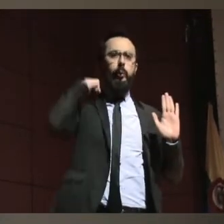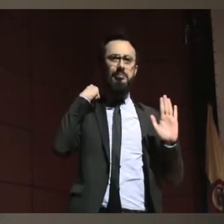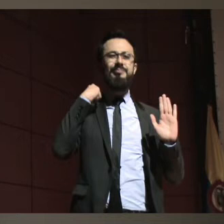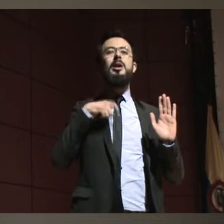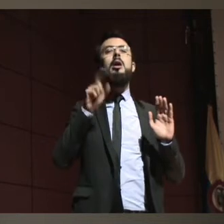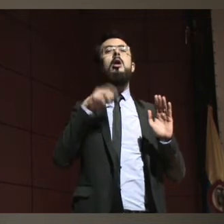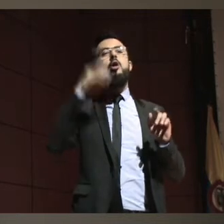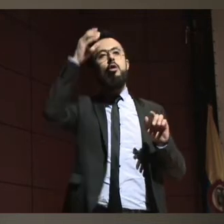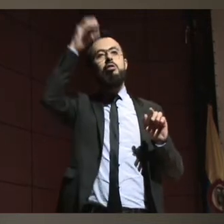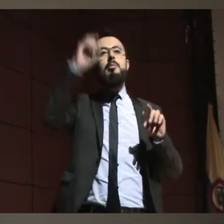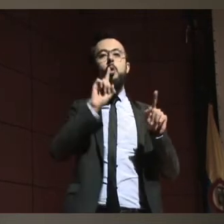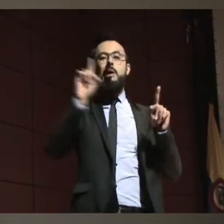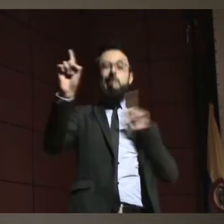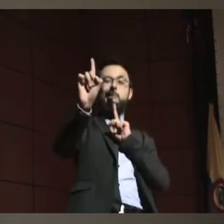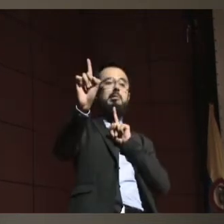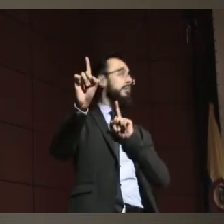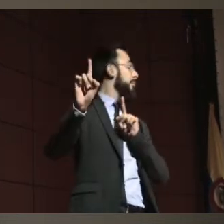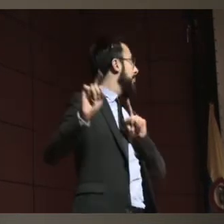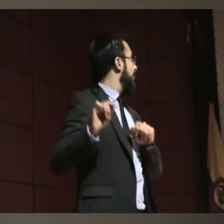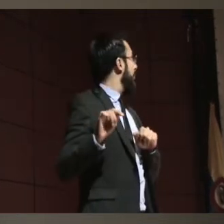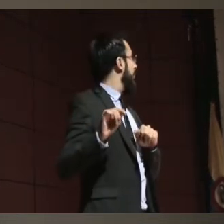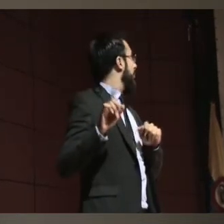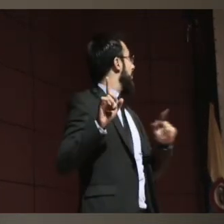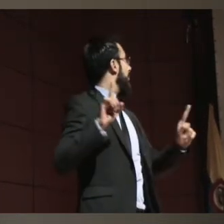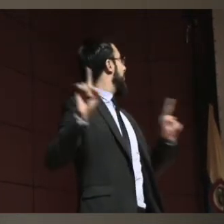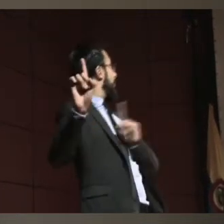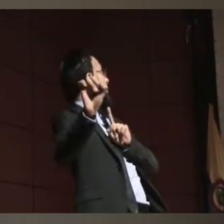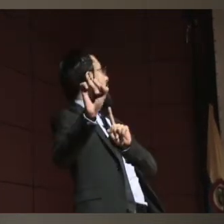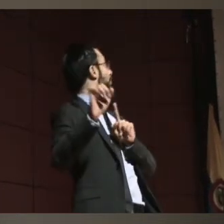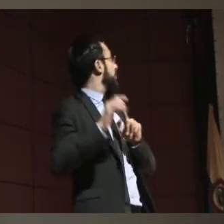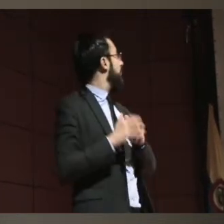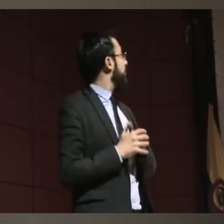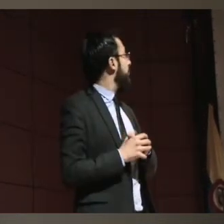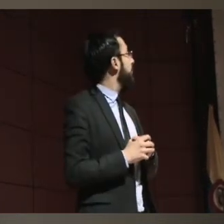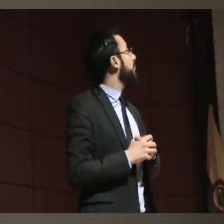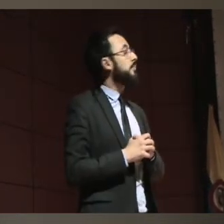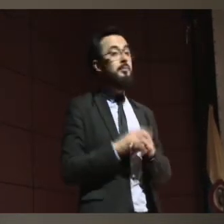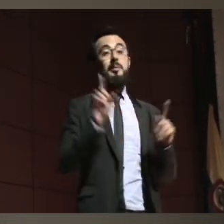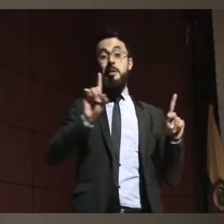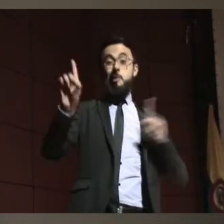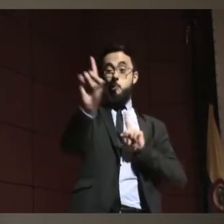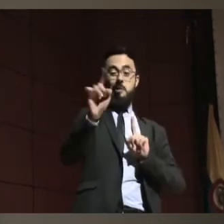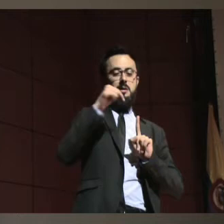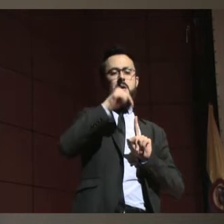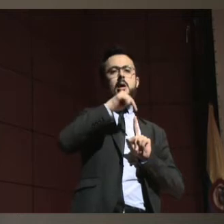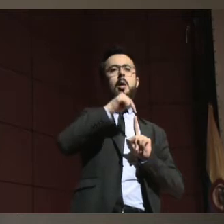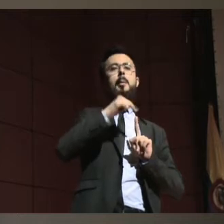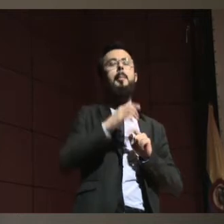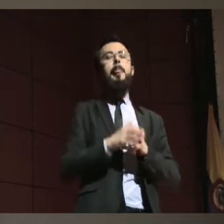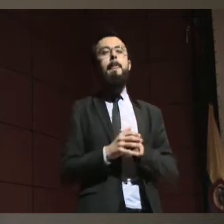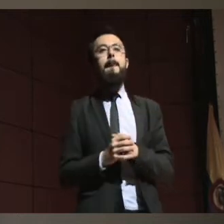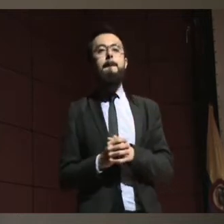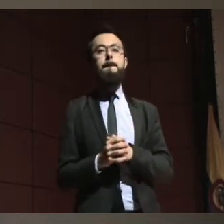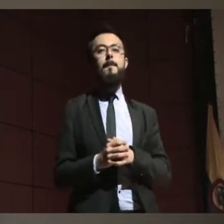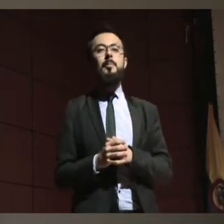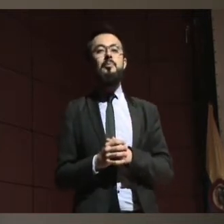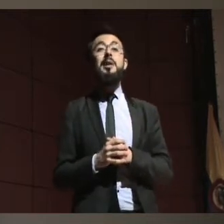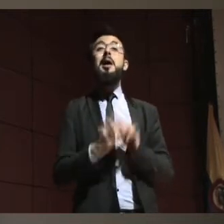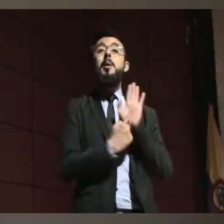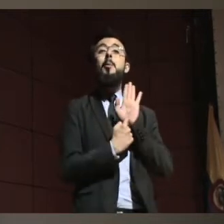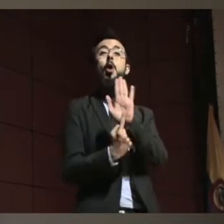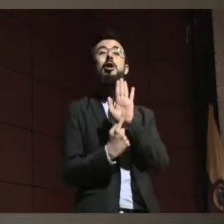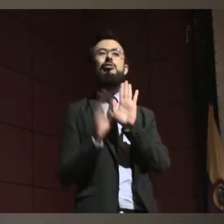la el modelo anterior de hace muchos años de presidencia. O sea que el modelo de la